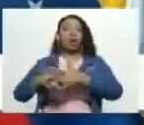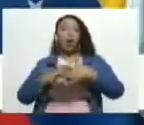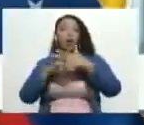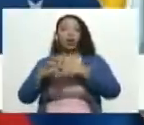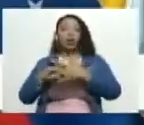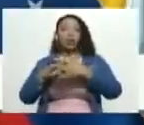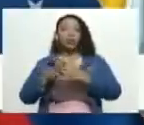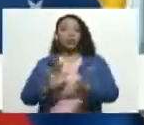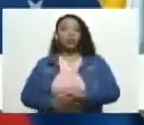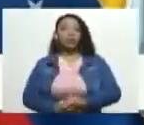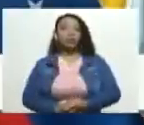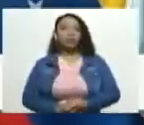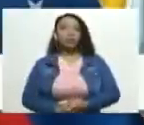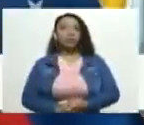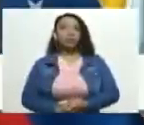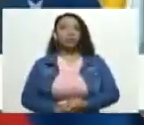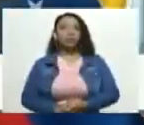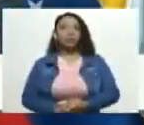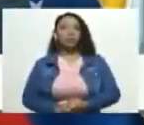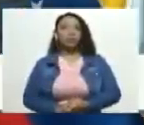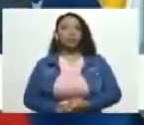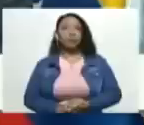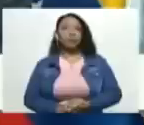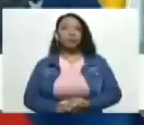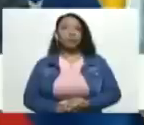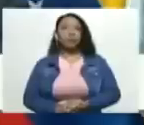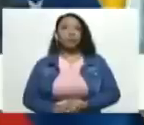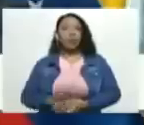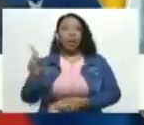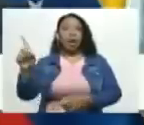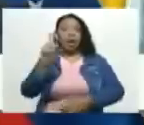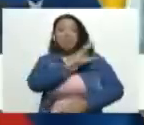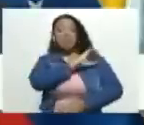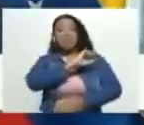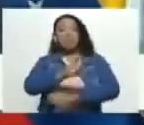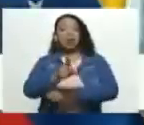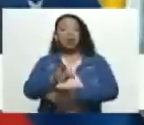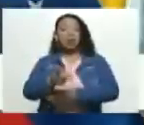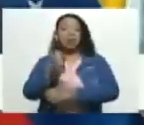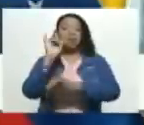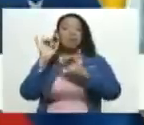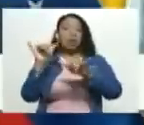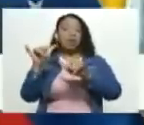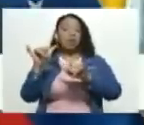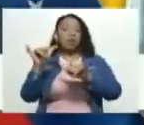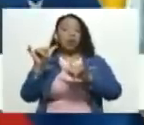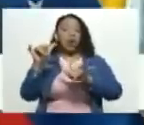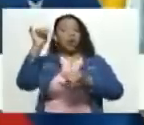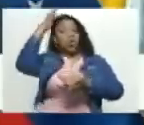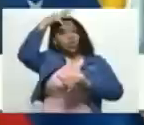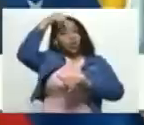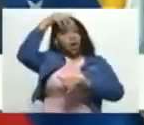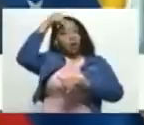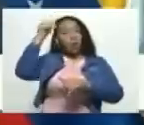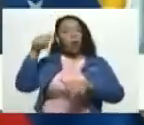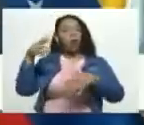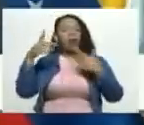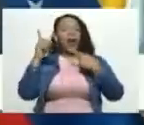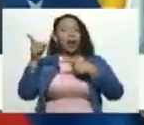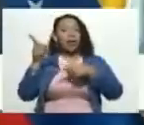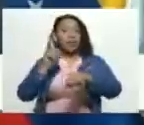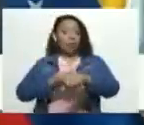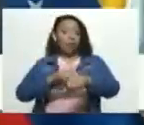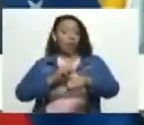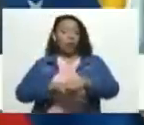de América, cuando estaba al mando del mismo Donald Trump. A partir de ese